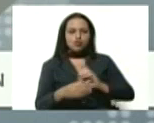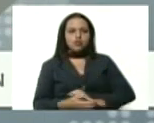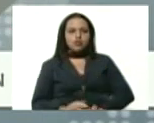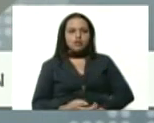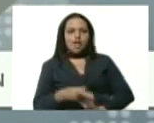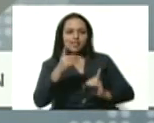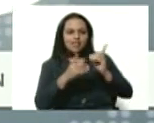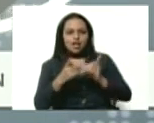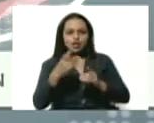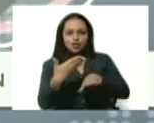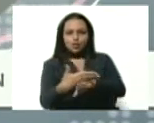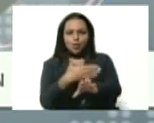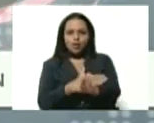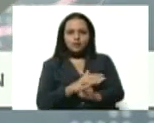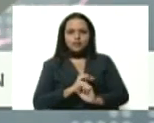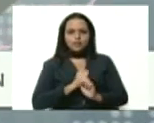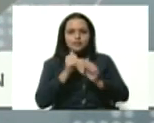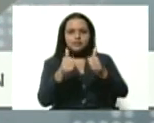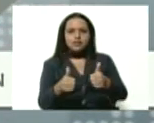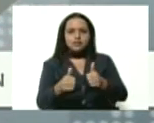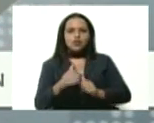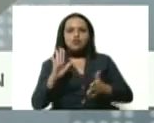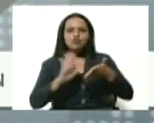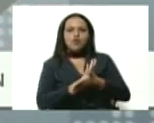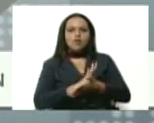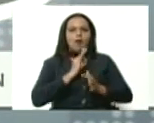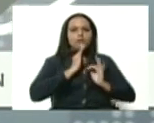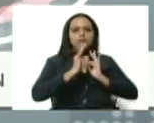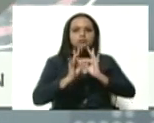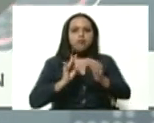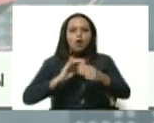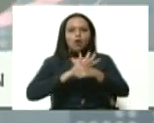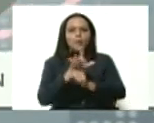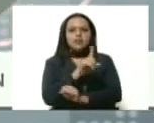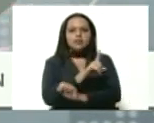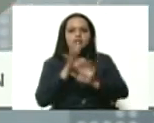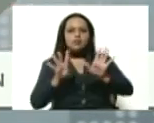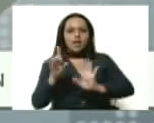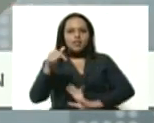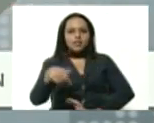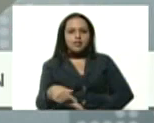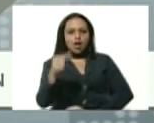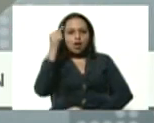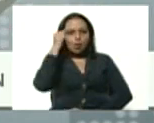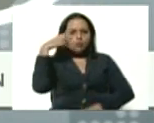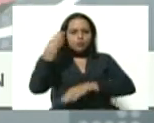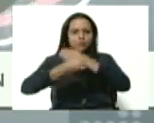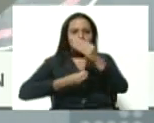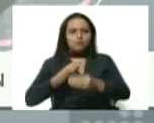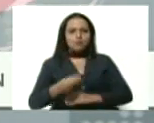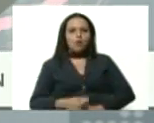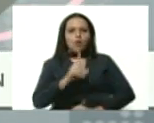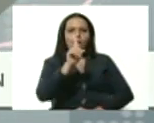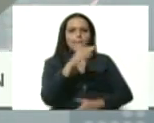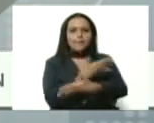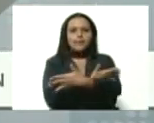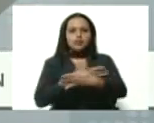temprano de infección por COVID-19 y al día de hoy hemos realizado 1